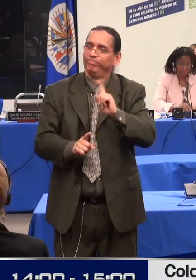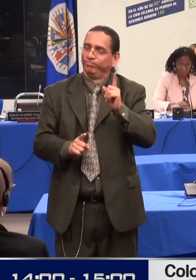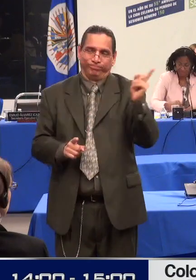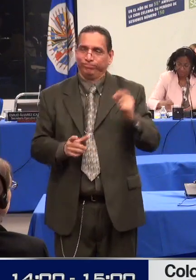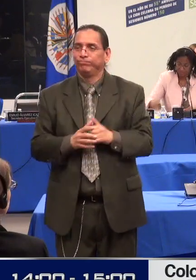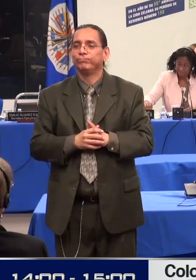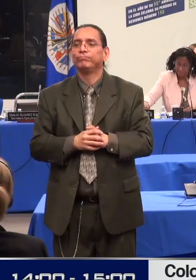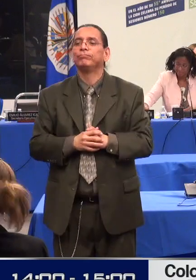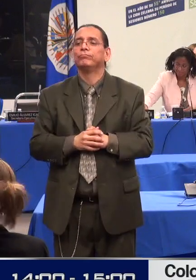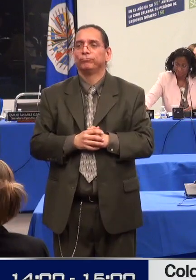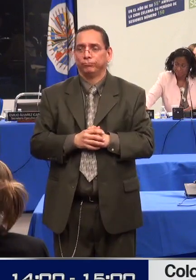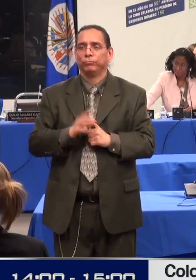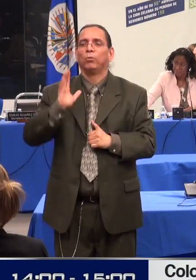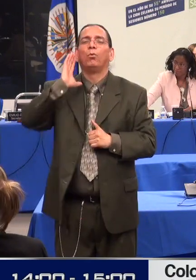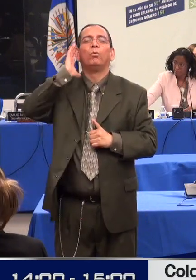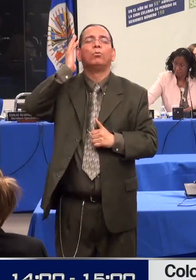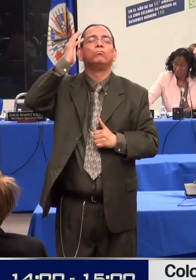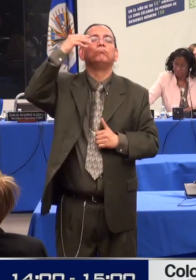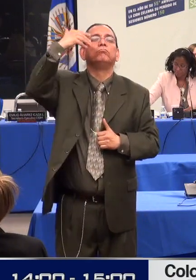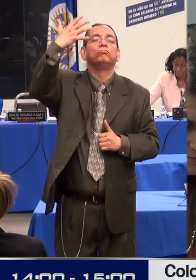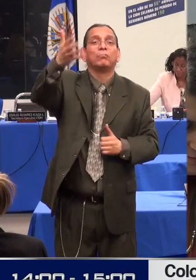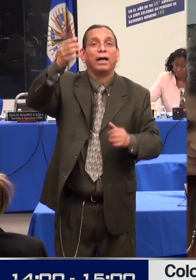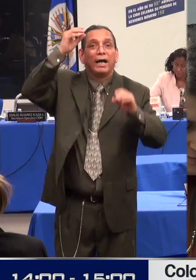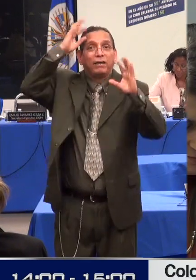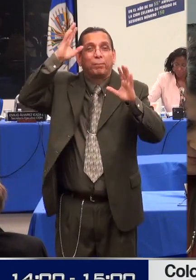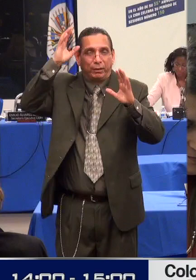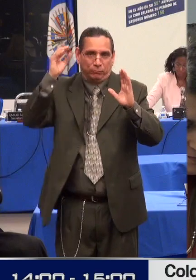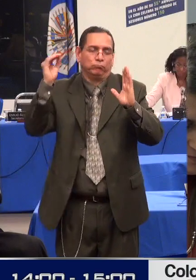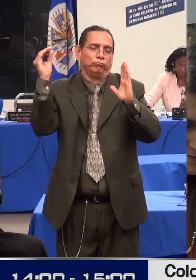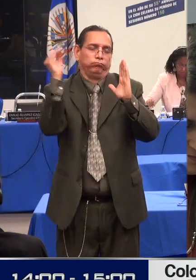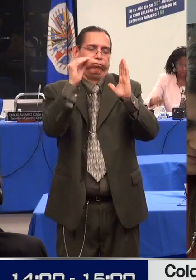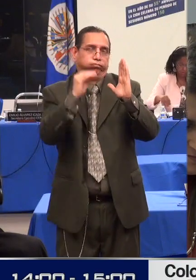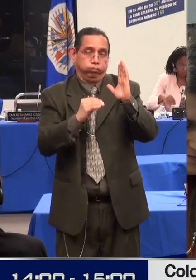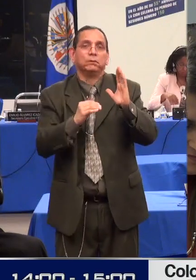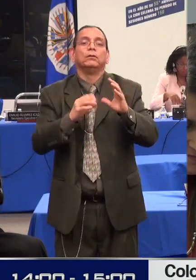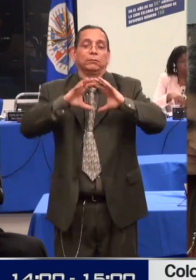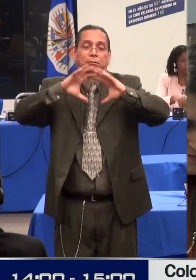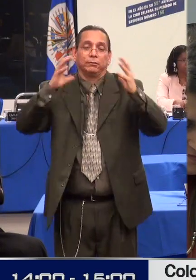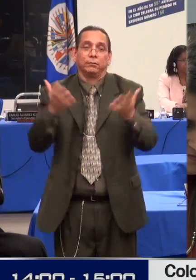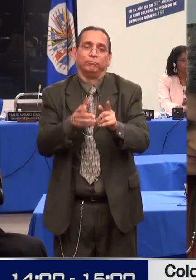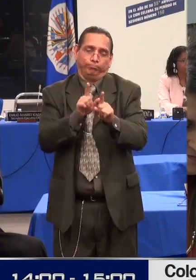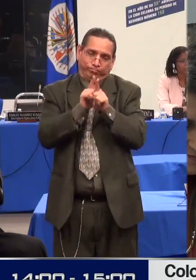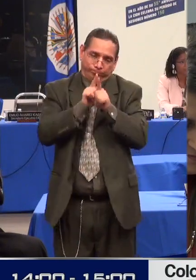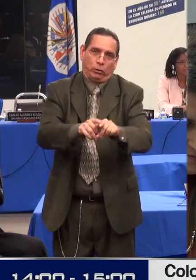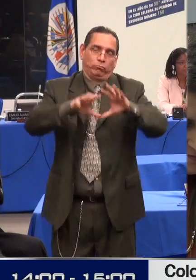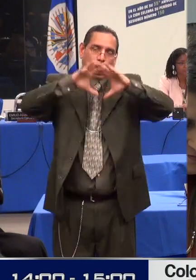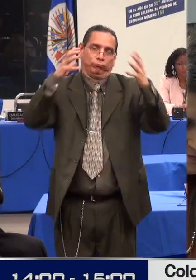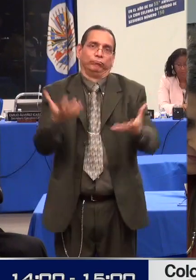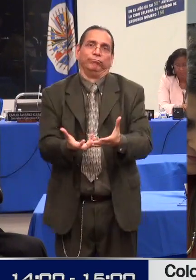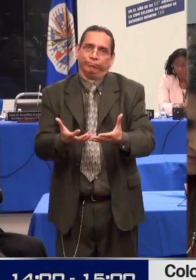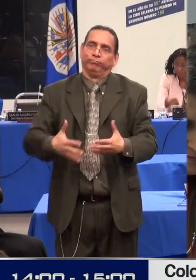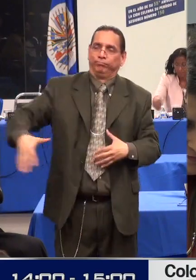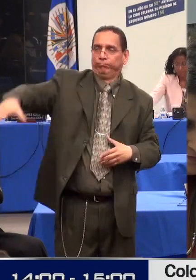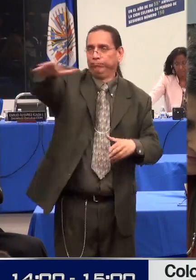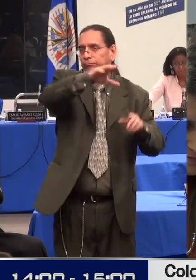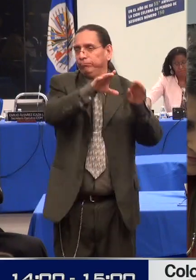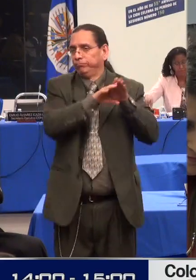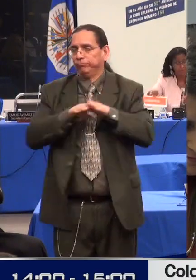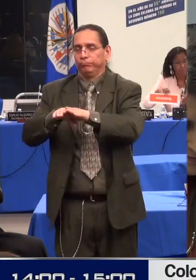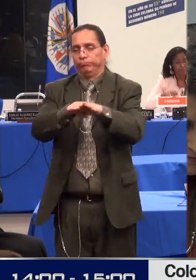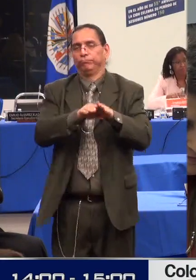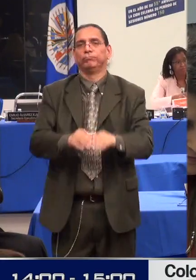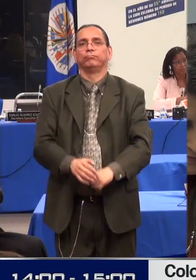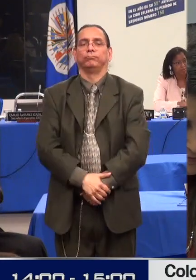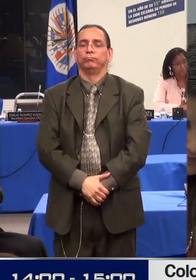Señora comisionada, presidenta de la Comisión, señores comisionados, peticionarias y representantes del Estado y demás interminentes en